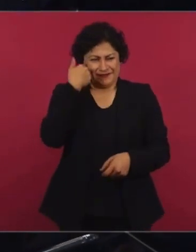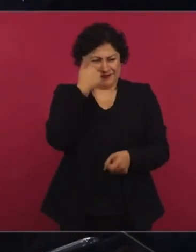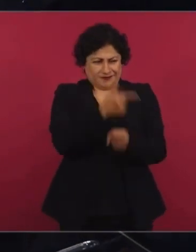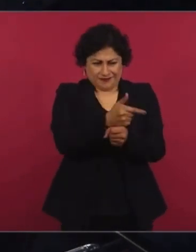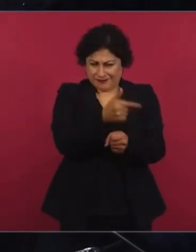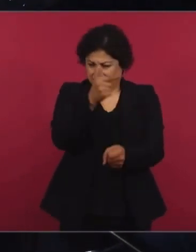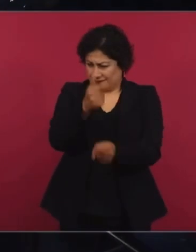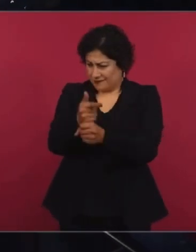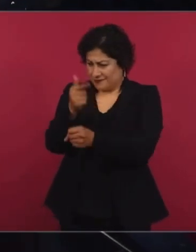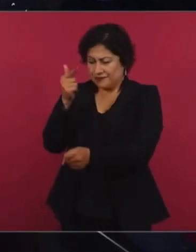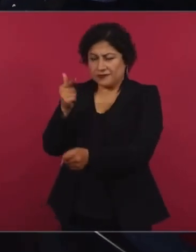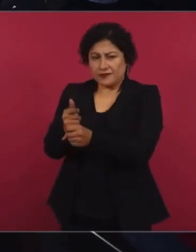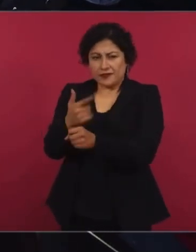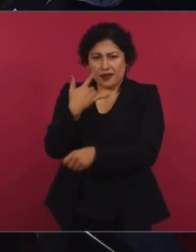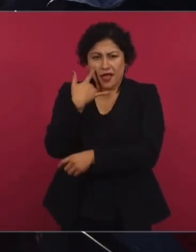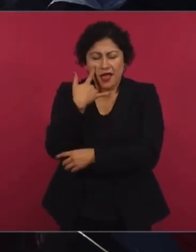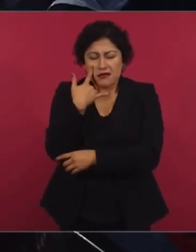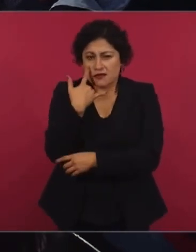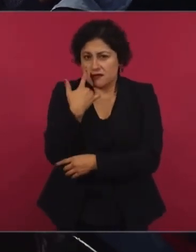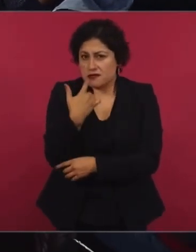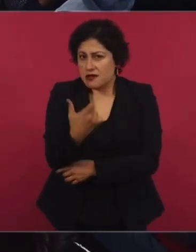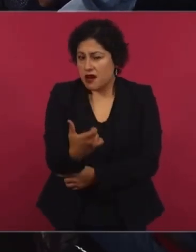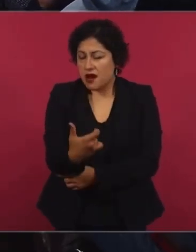para